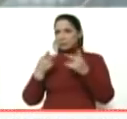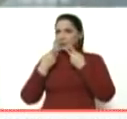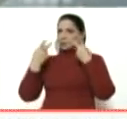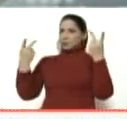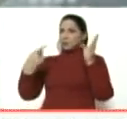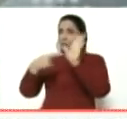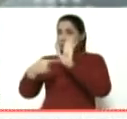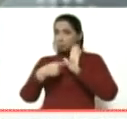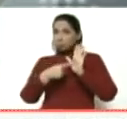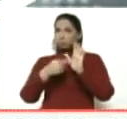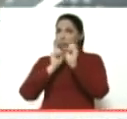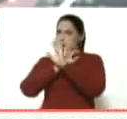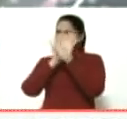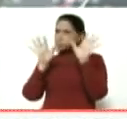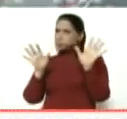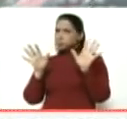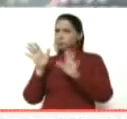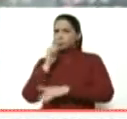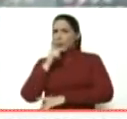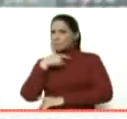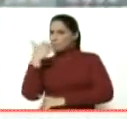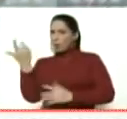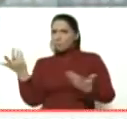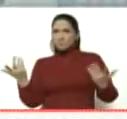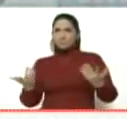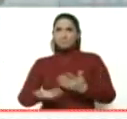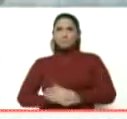descarado, por decirlo de alguna manera.